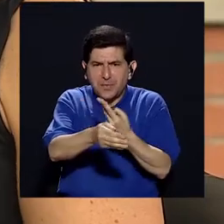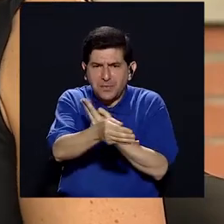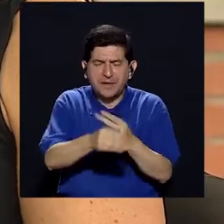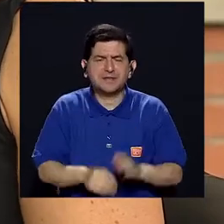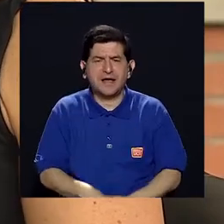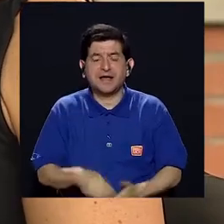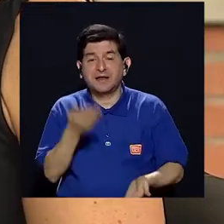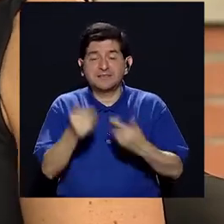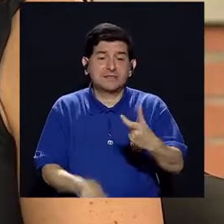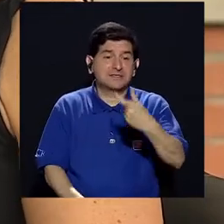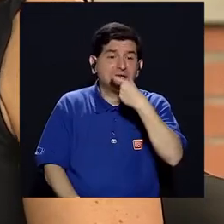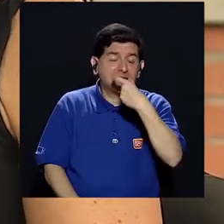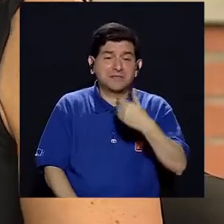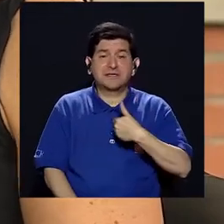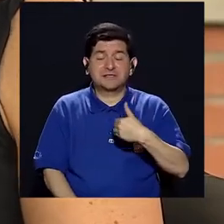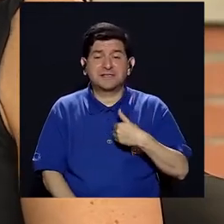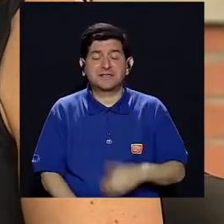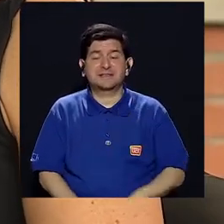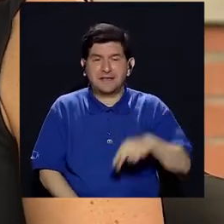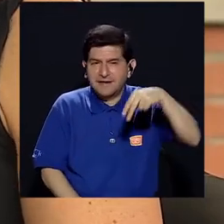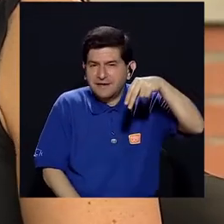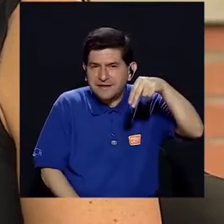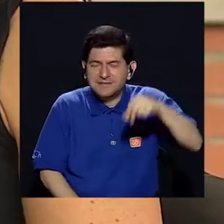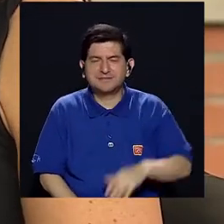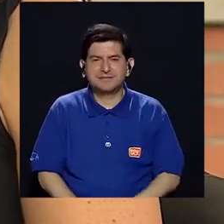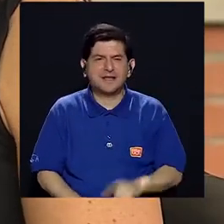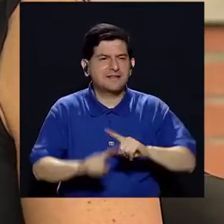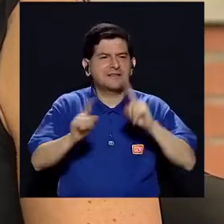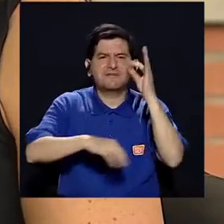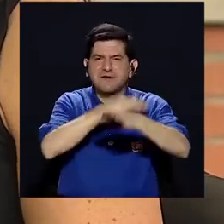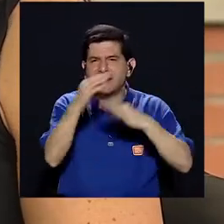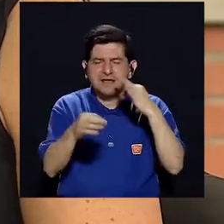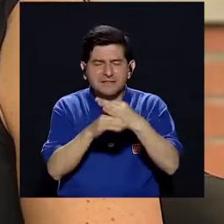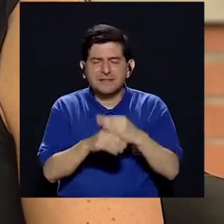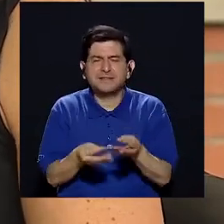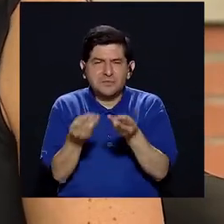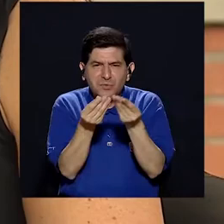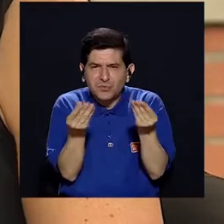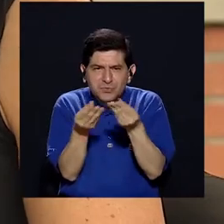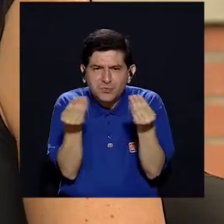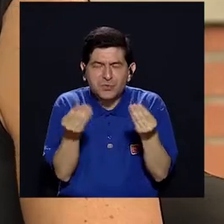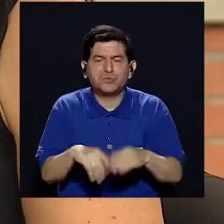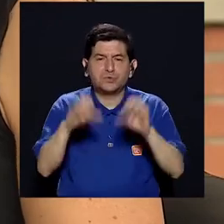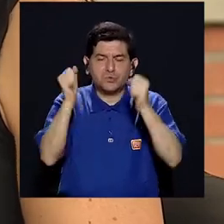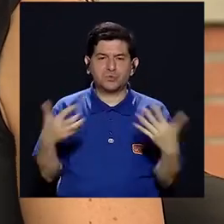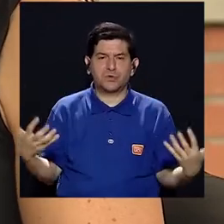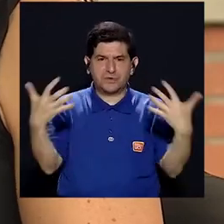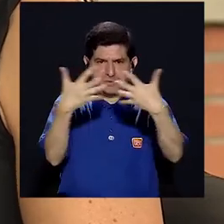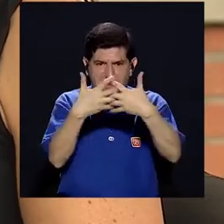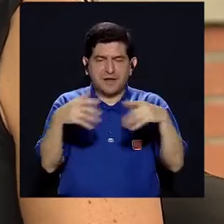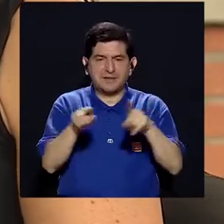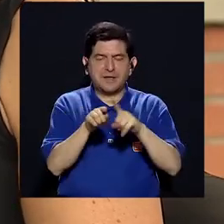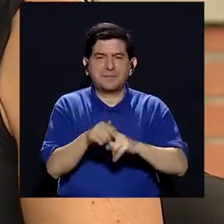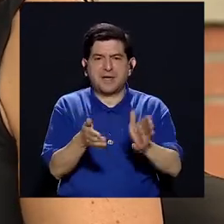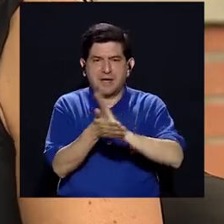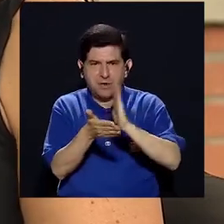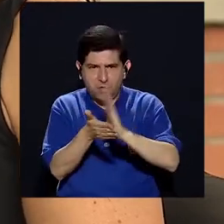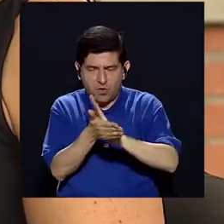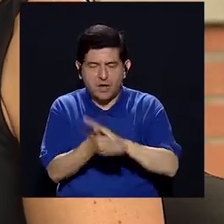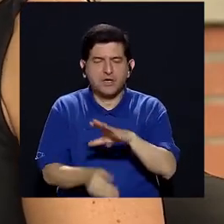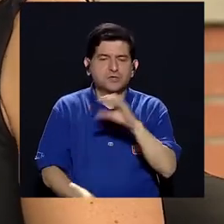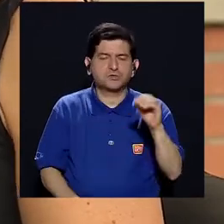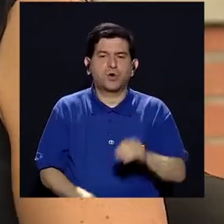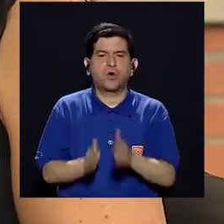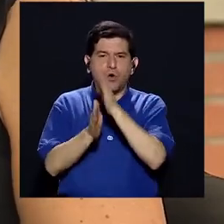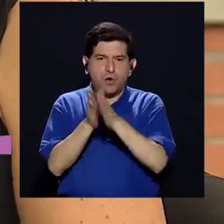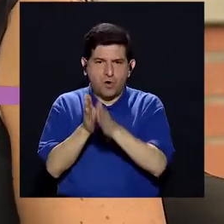galletas saladas, tipo crackers, como que tengan ajonjolí, fusión de cereales, albahaca, tomate, una soda. Se pueden combinar con rebanadas de queso,